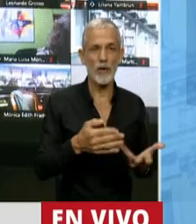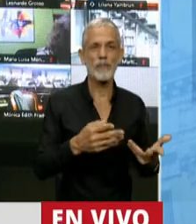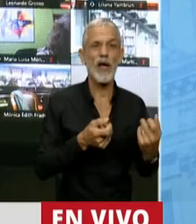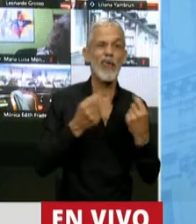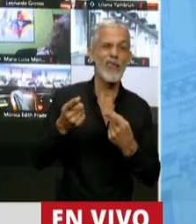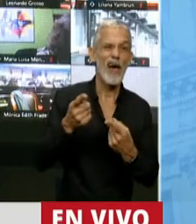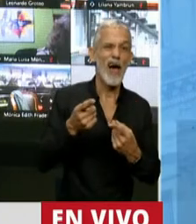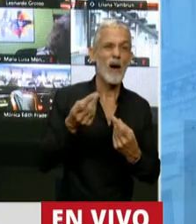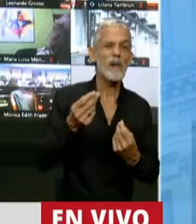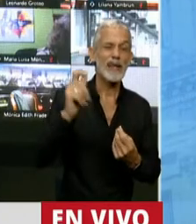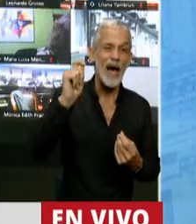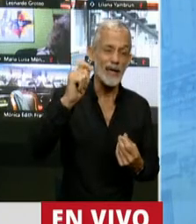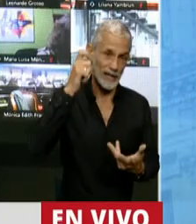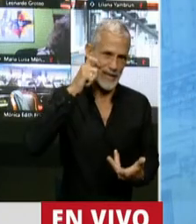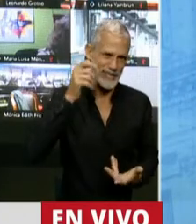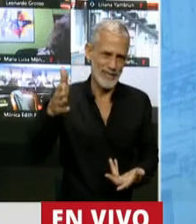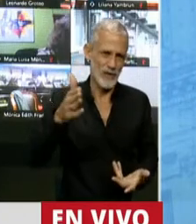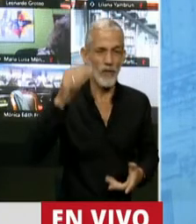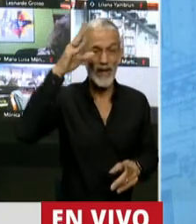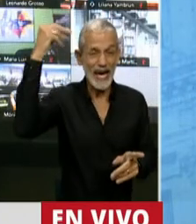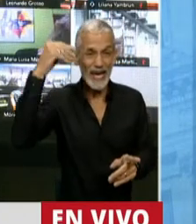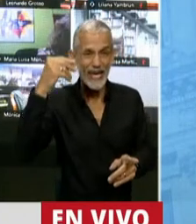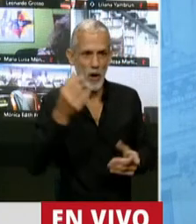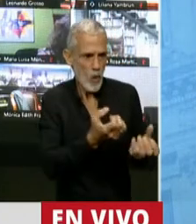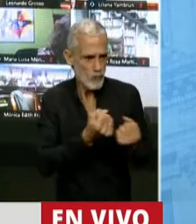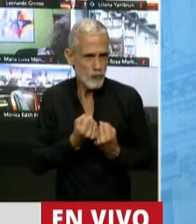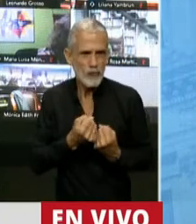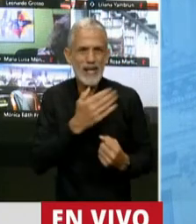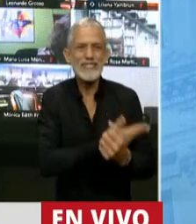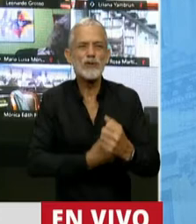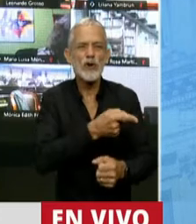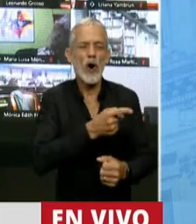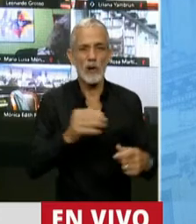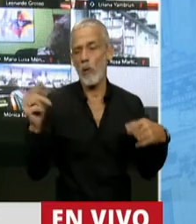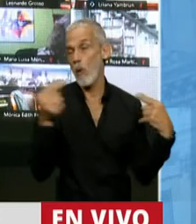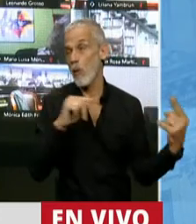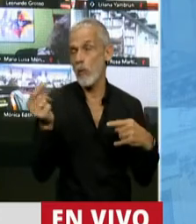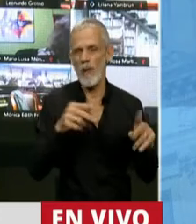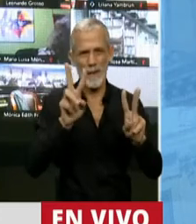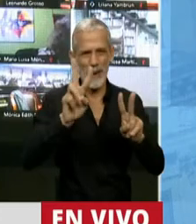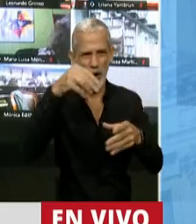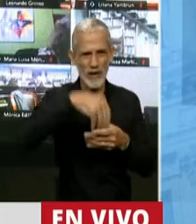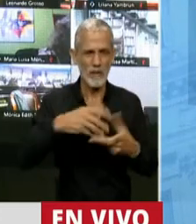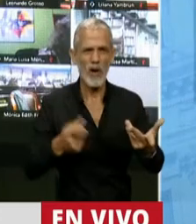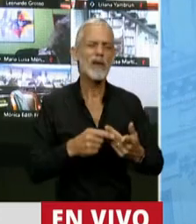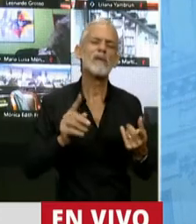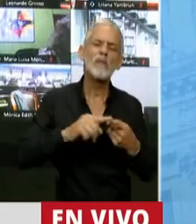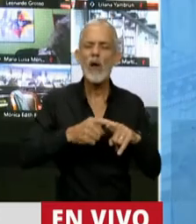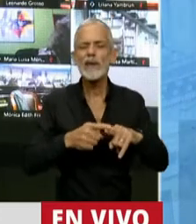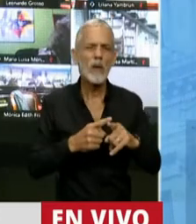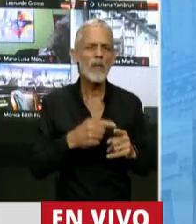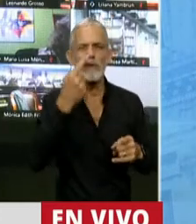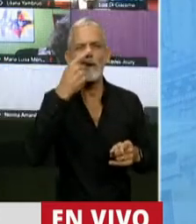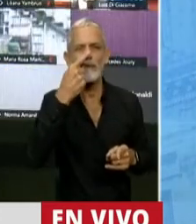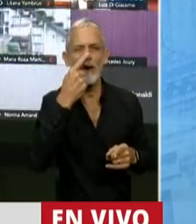recursos a Kicillof. Cristina Fernández de Kirchner le retaseaba recursos a Scioli por la interna que tenían dentro del peronismo, siempre en función de los